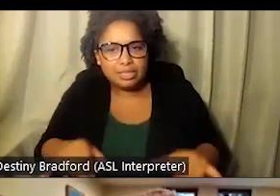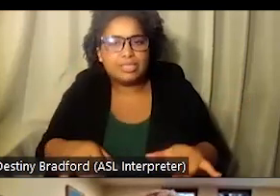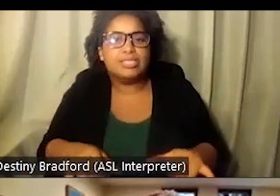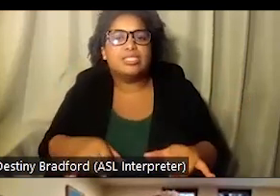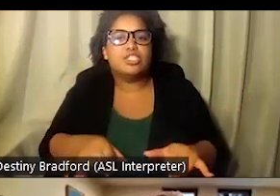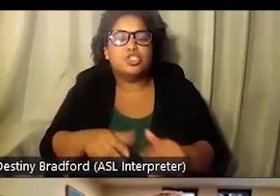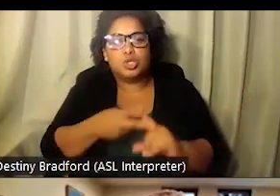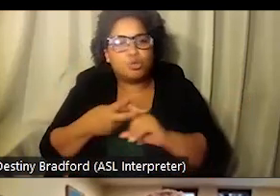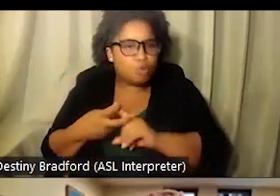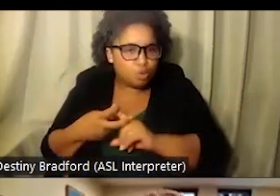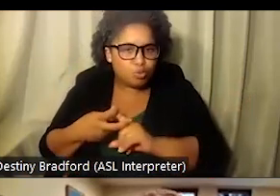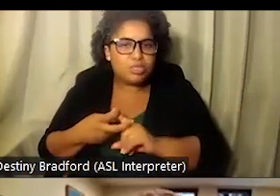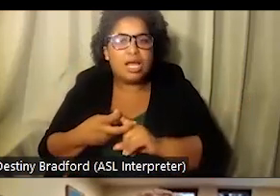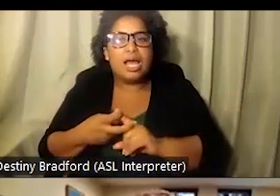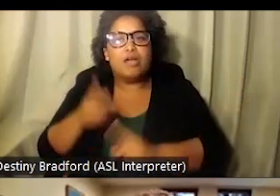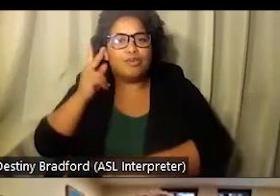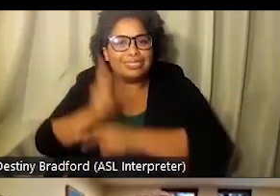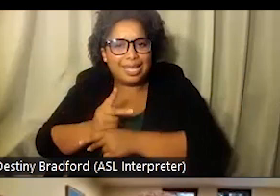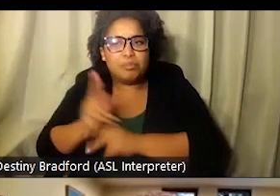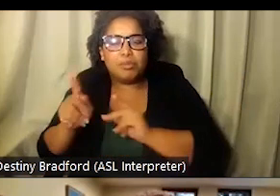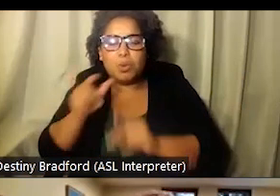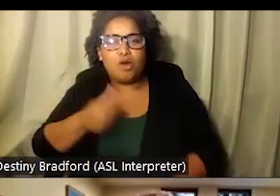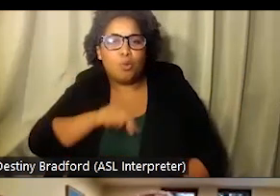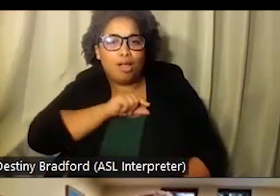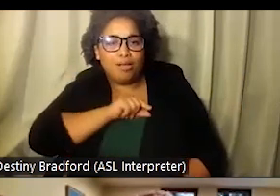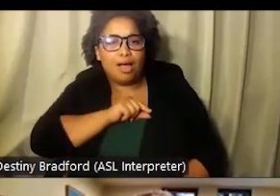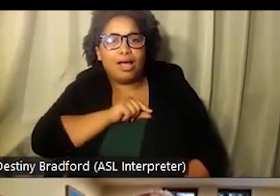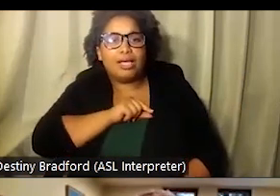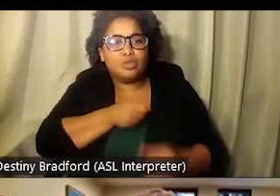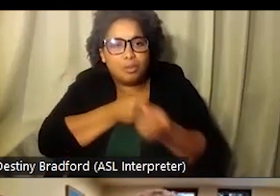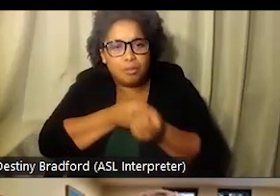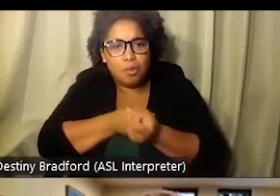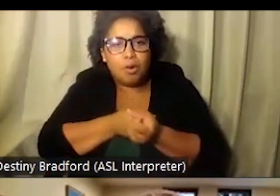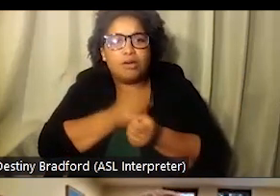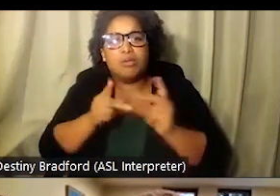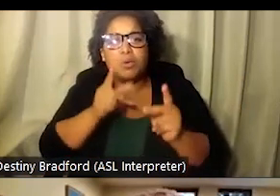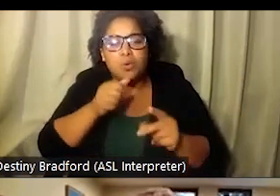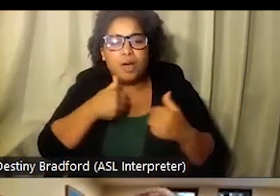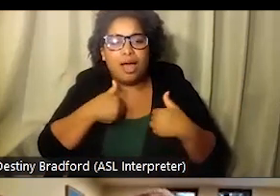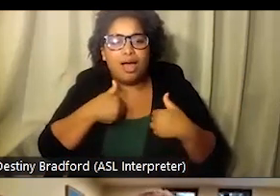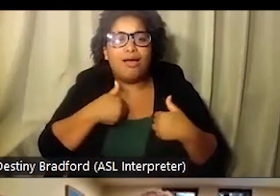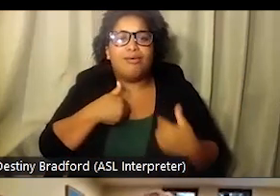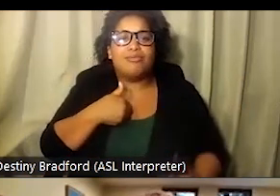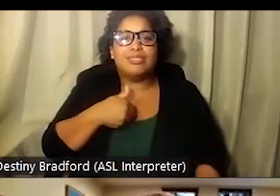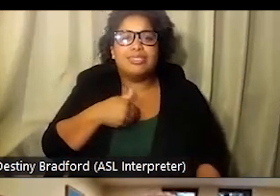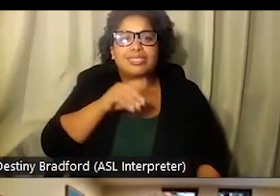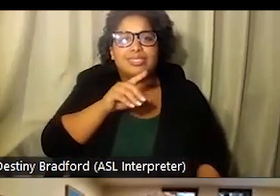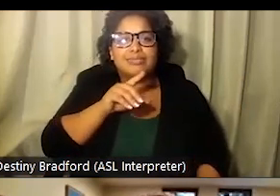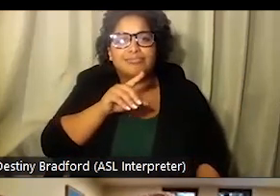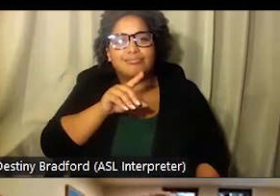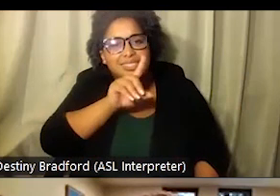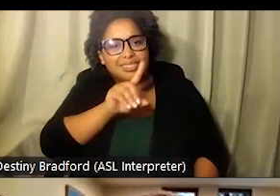esperar ver el cambio, uno tiene que esforzarse para ver ese cambio. Uno tiene que aportar para poder ver un cambio y